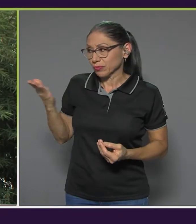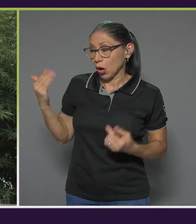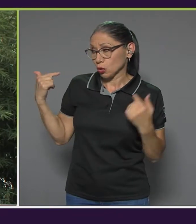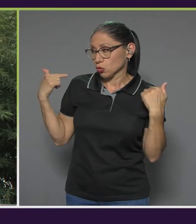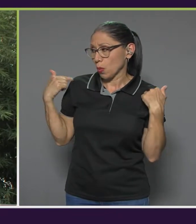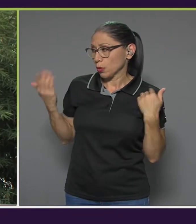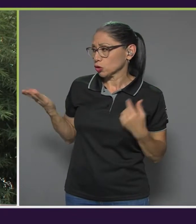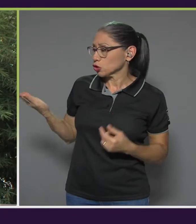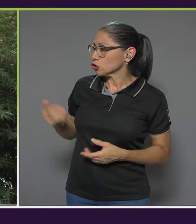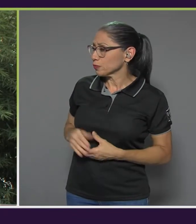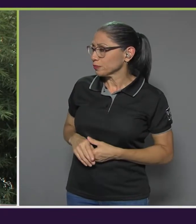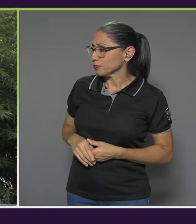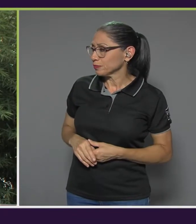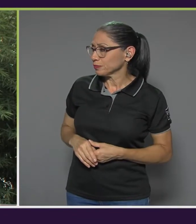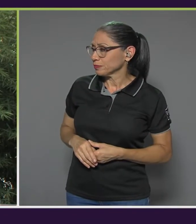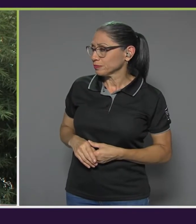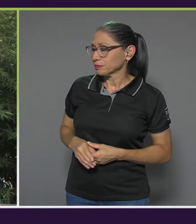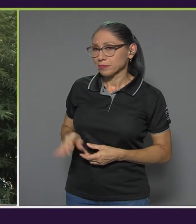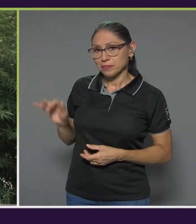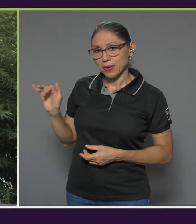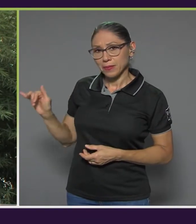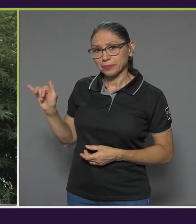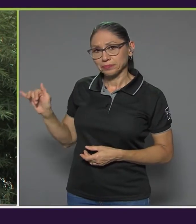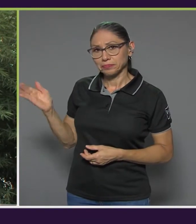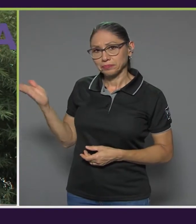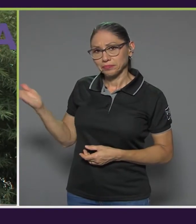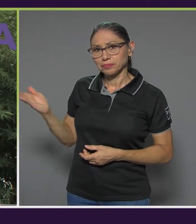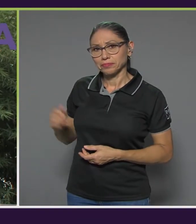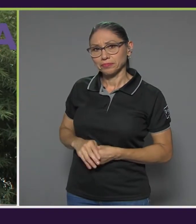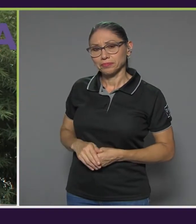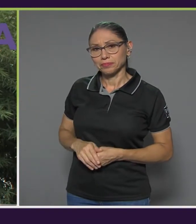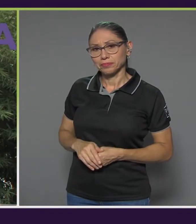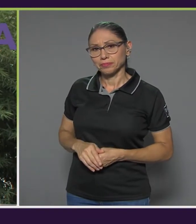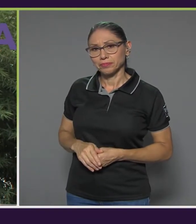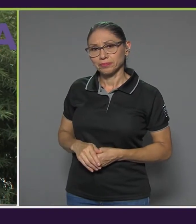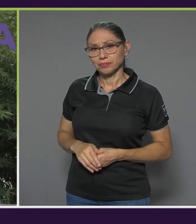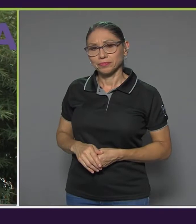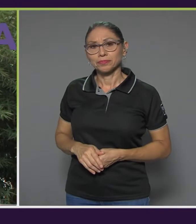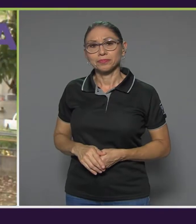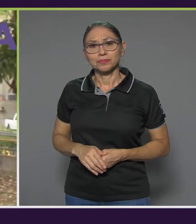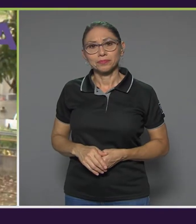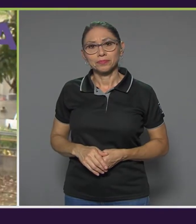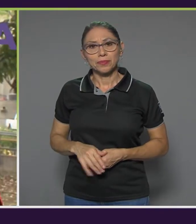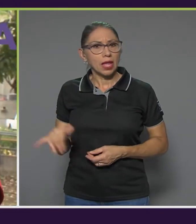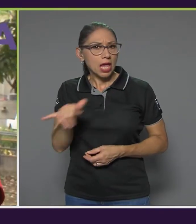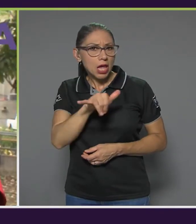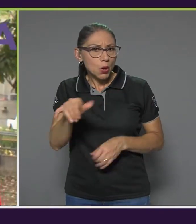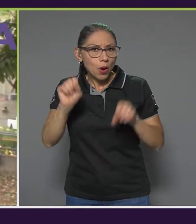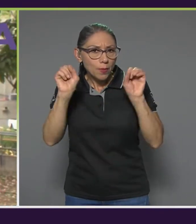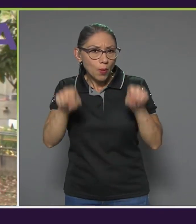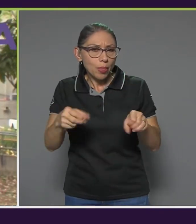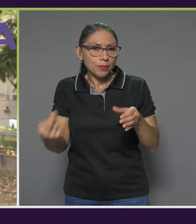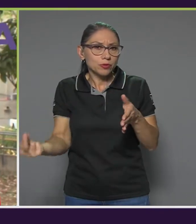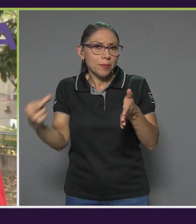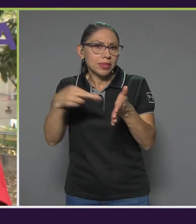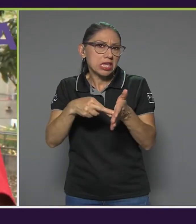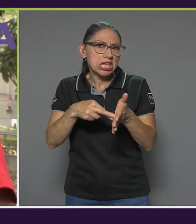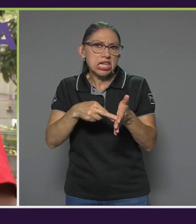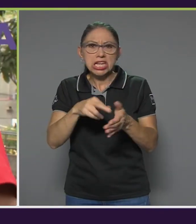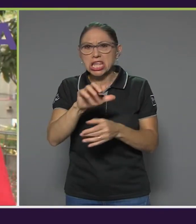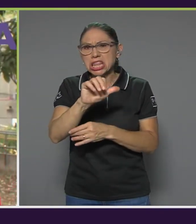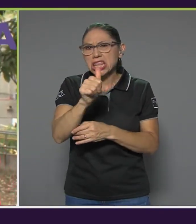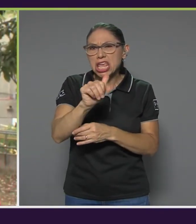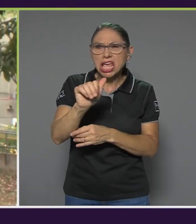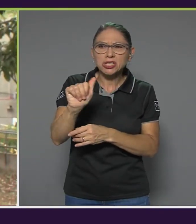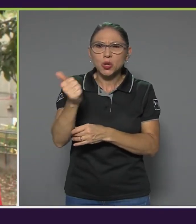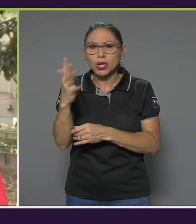y bajamos. Subimos hombros y bajamos. Igual podemos repetir unas 10 a